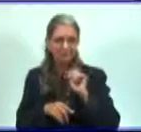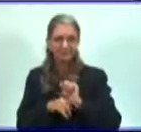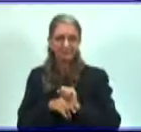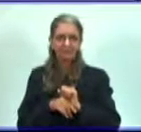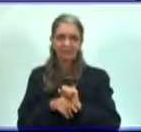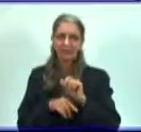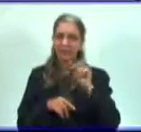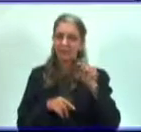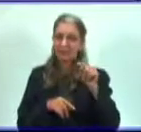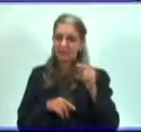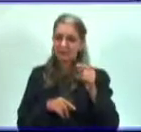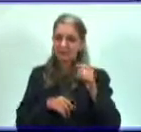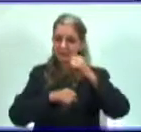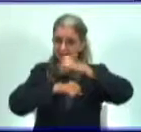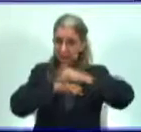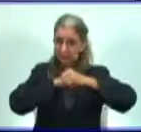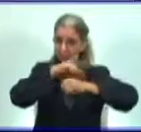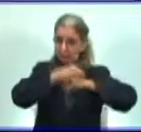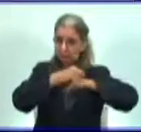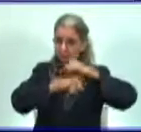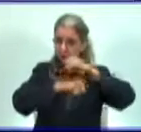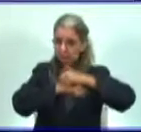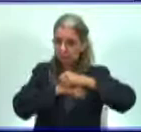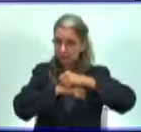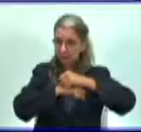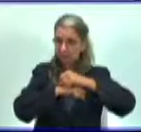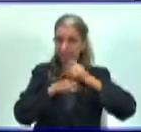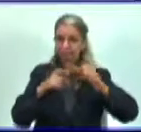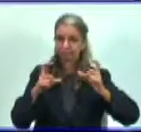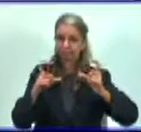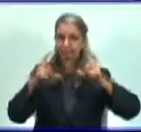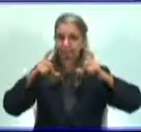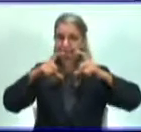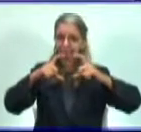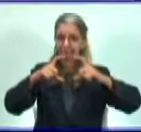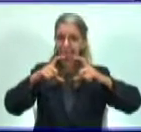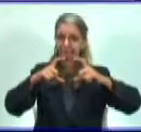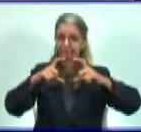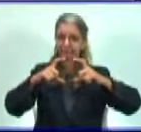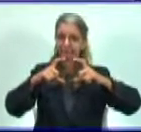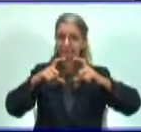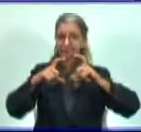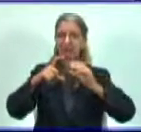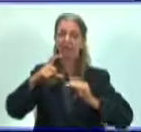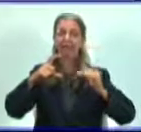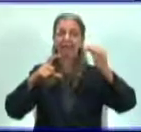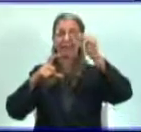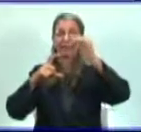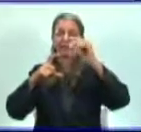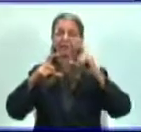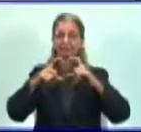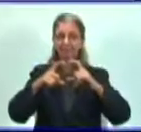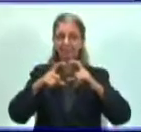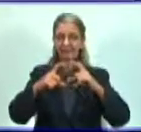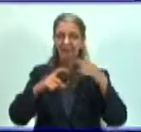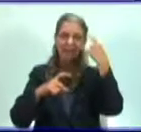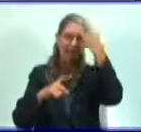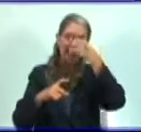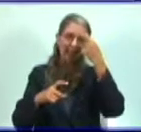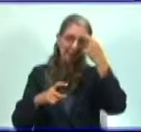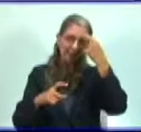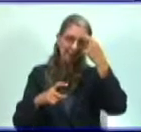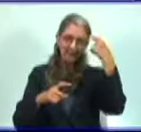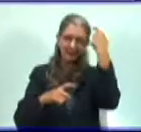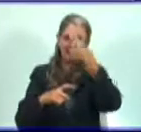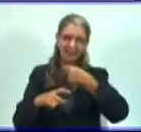observan, que tiene la forma de la región superior, que está conformado